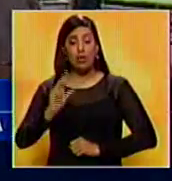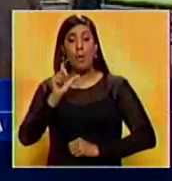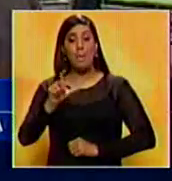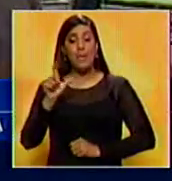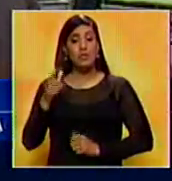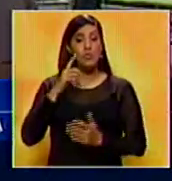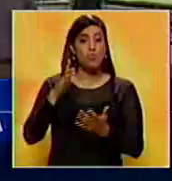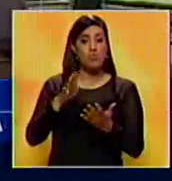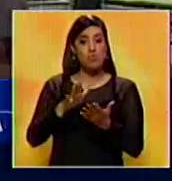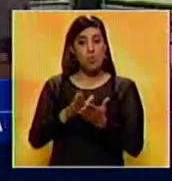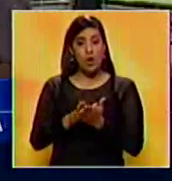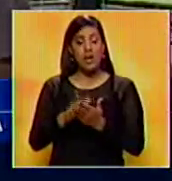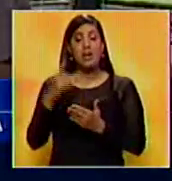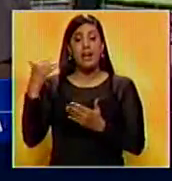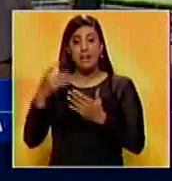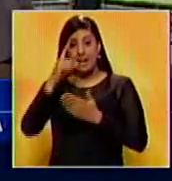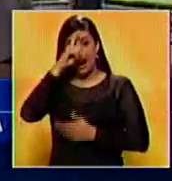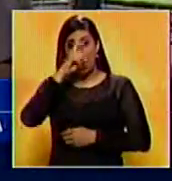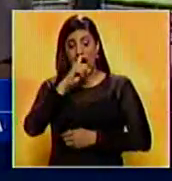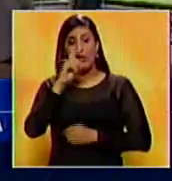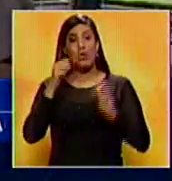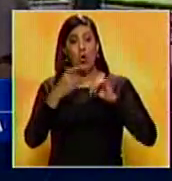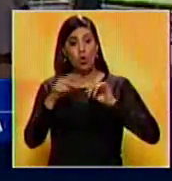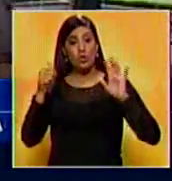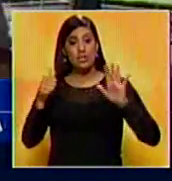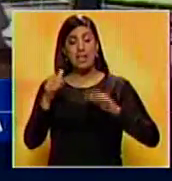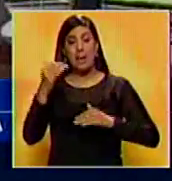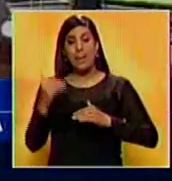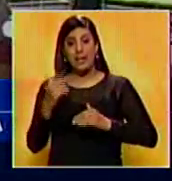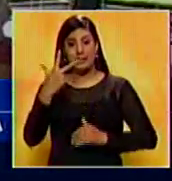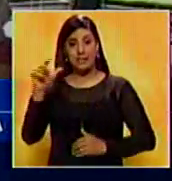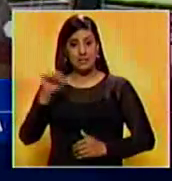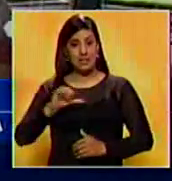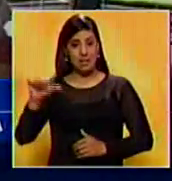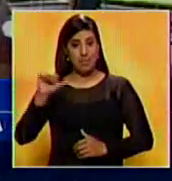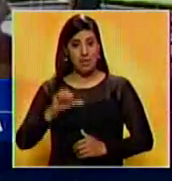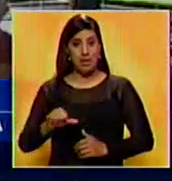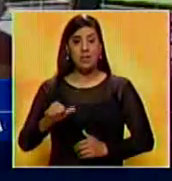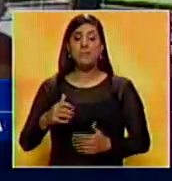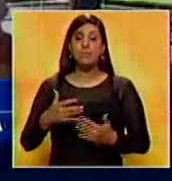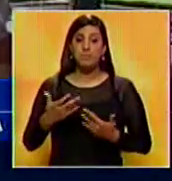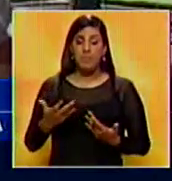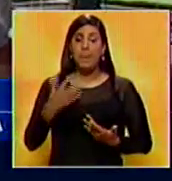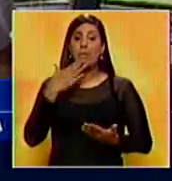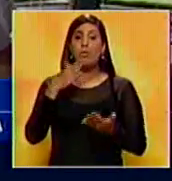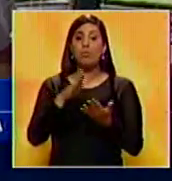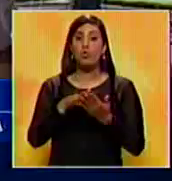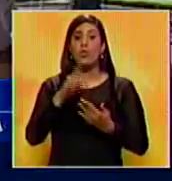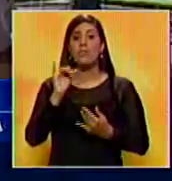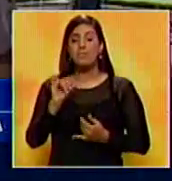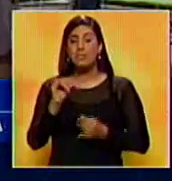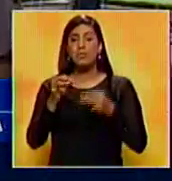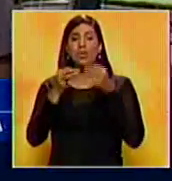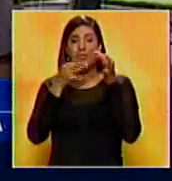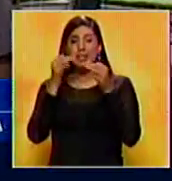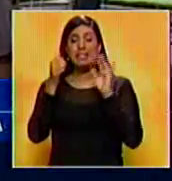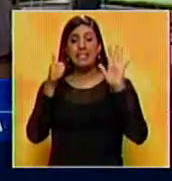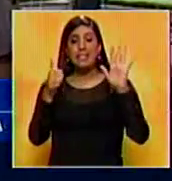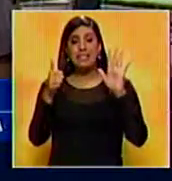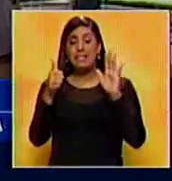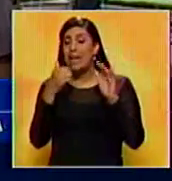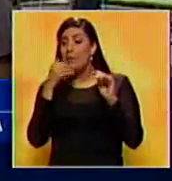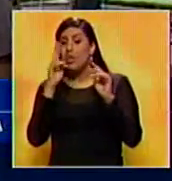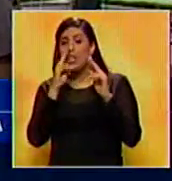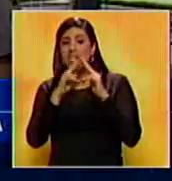personas fallecidas en lo que va de año y seis en menos de tres semanas. En este caso, fallece, y como siempre voy a pedir, si hay niños